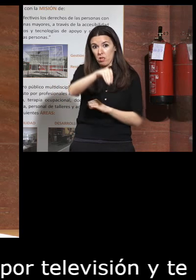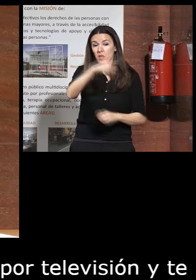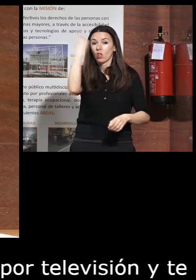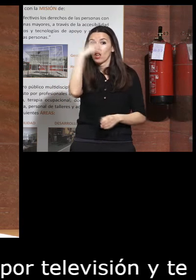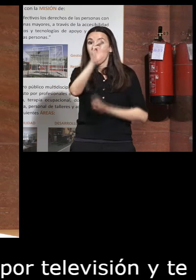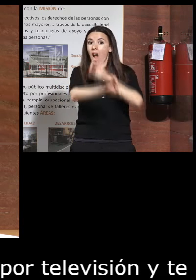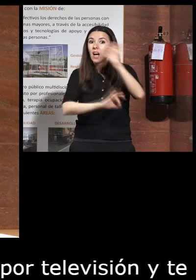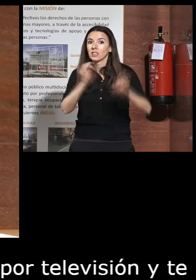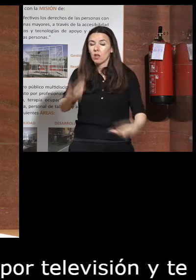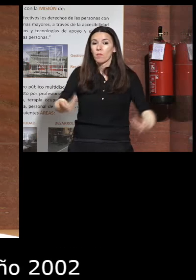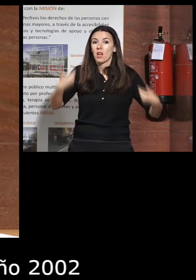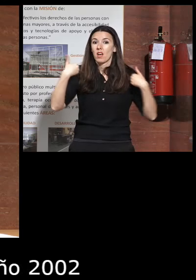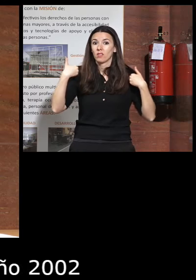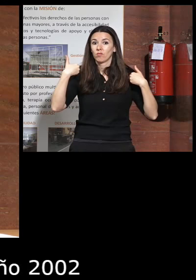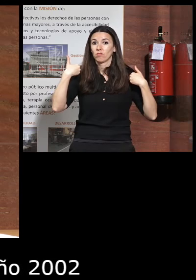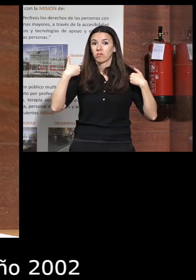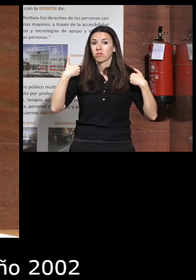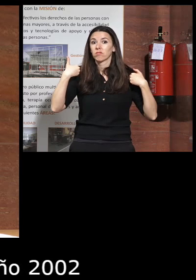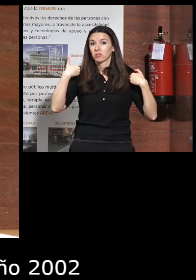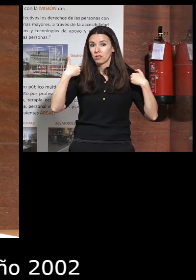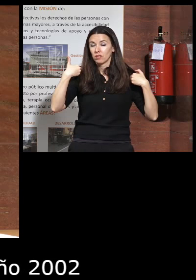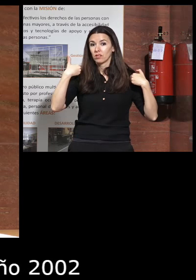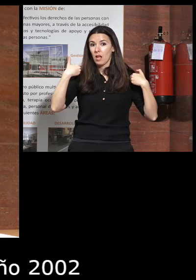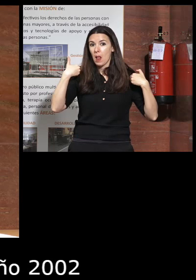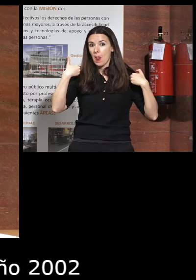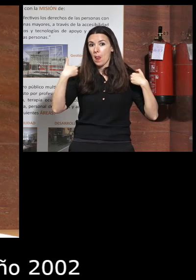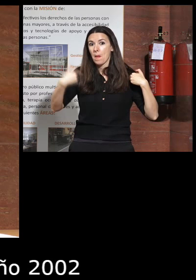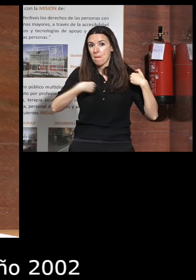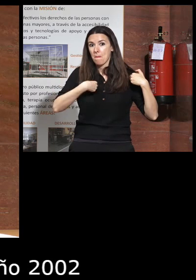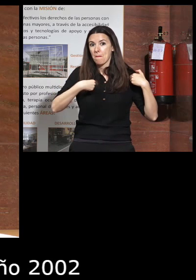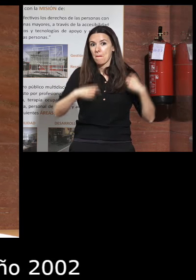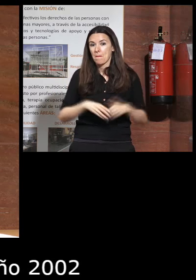quién la organizó de alguna manera? yo